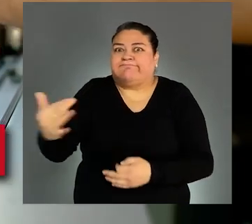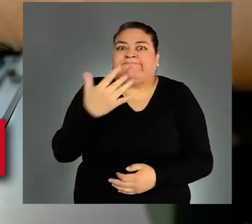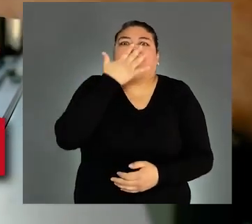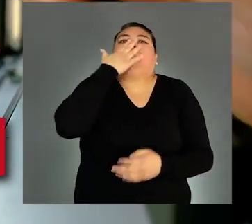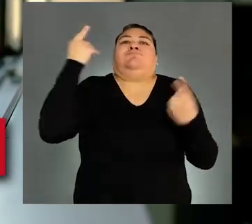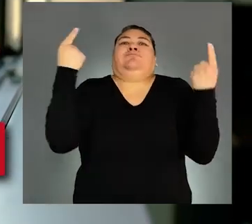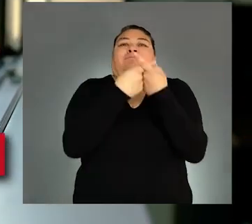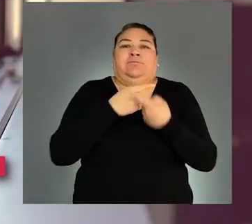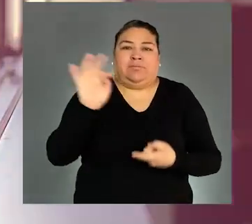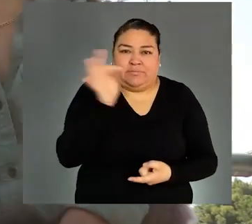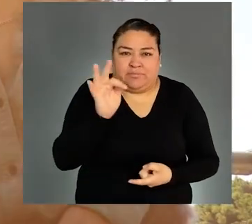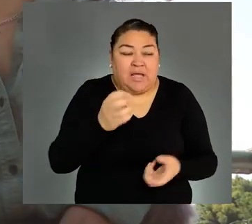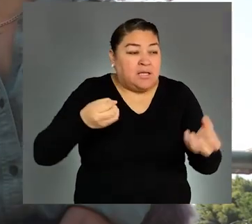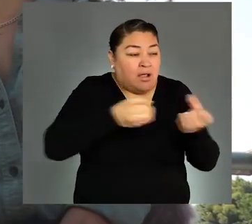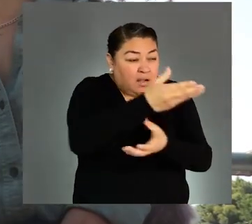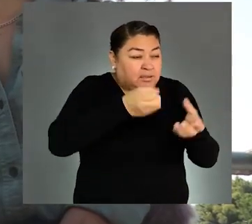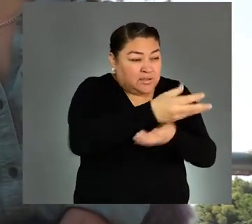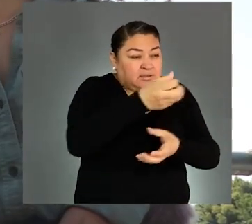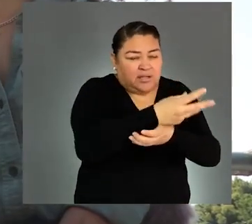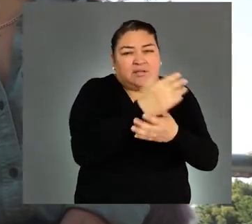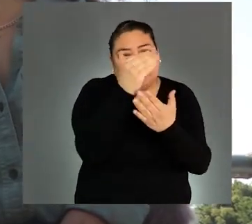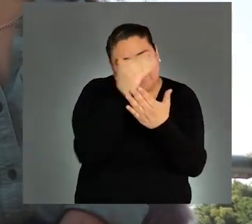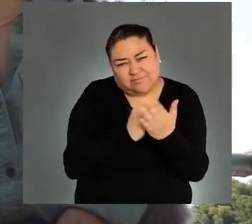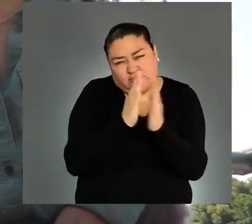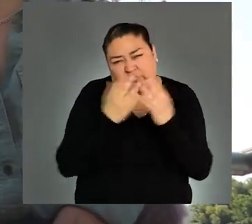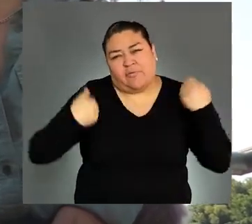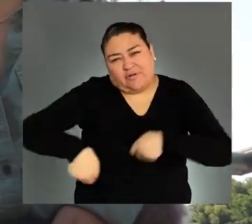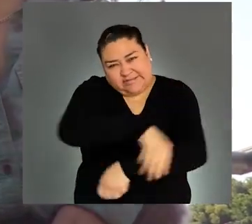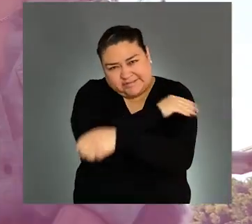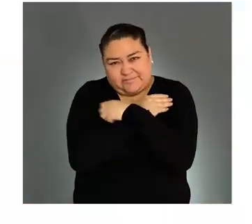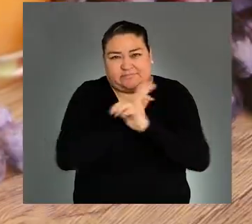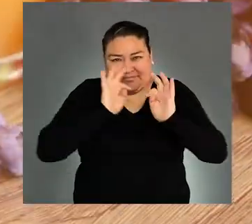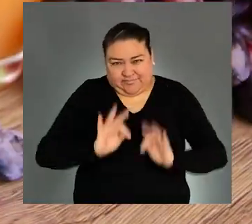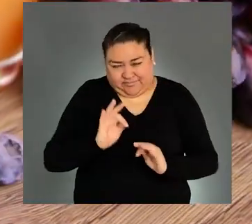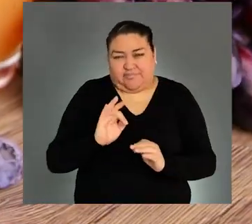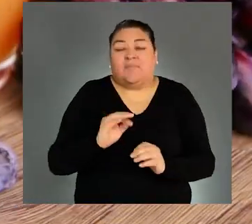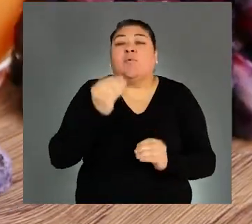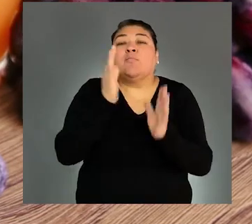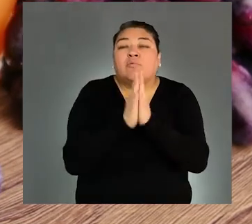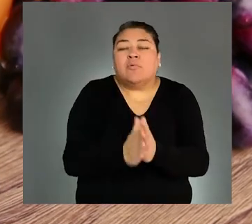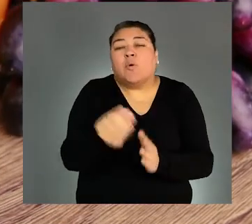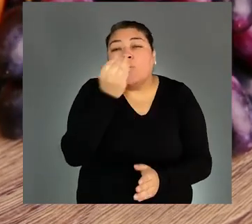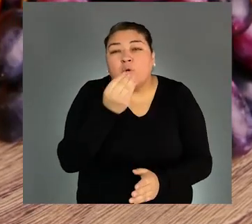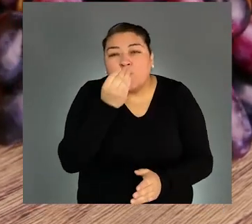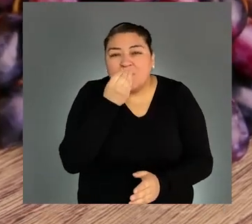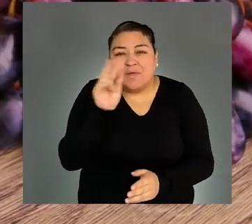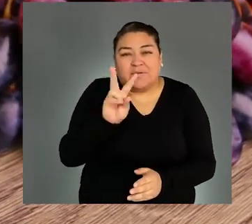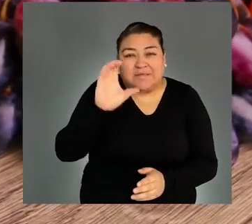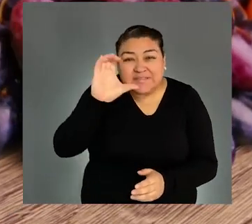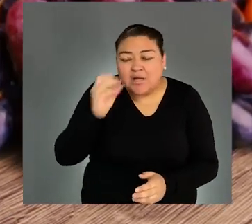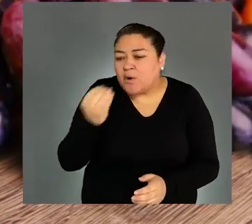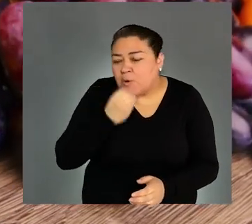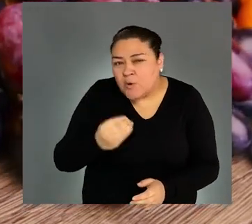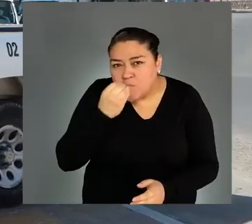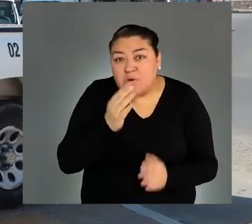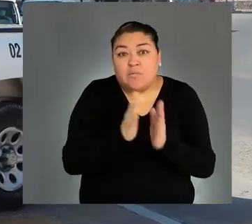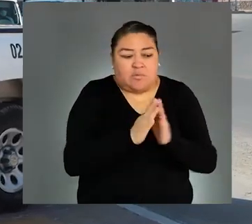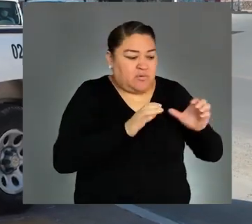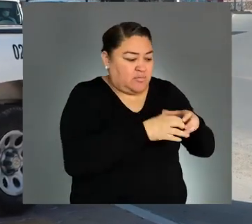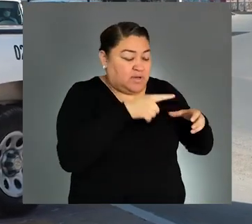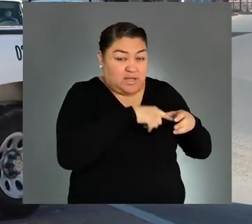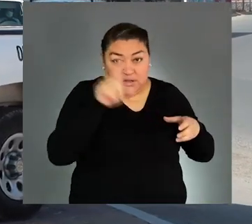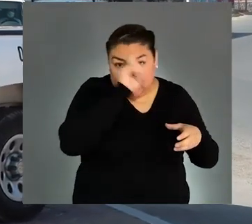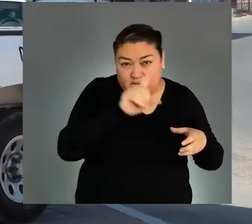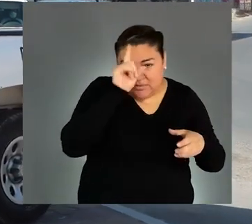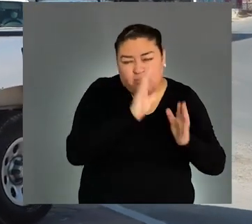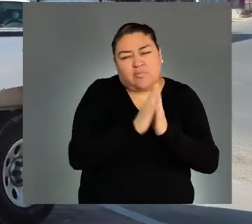riesgo de intoxicación. Disminuye las actividades al aire libre. Abrígate, consume alimentos ricos en vitamina C, atiende